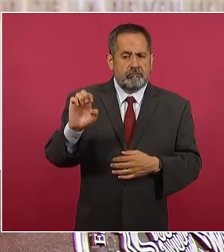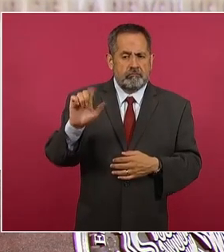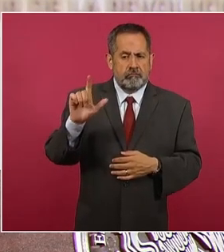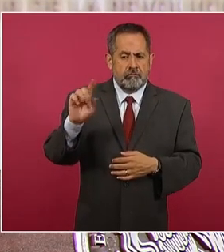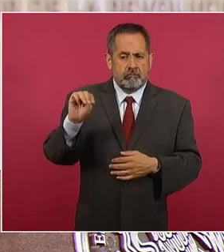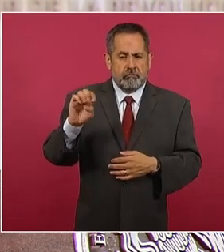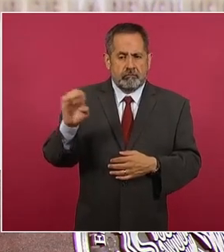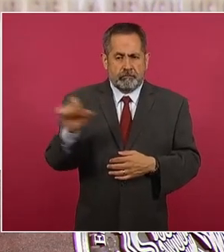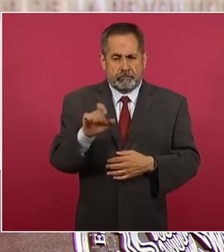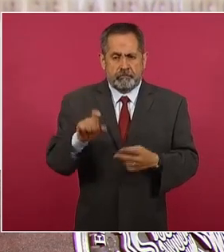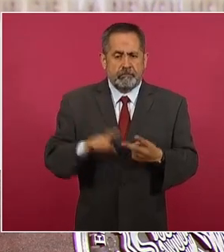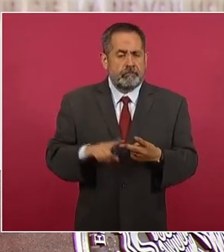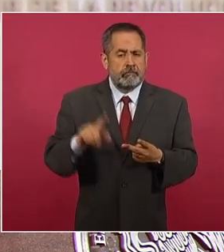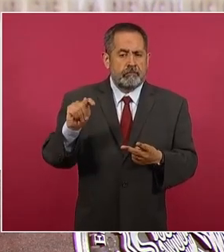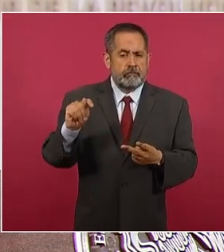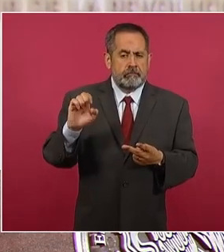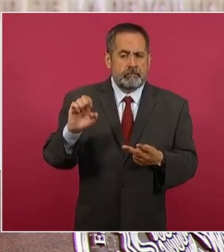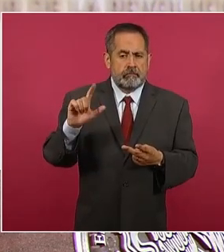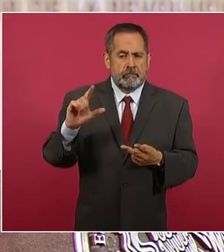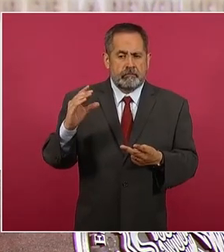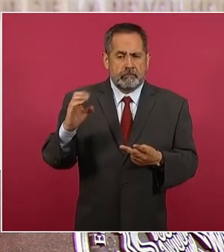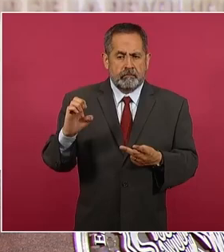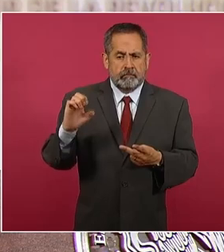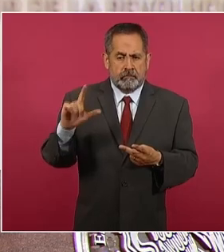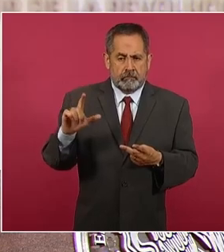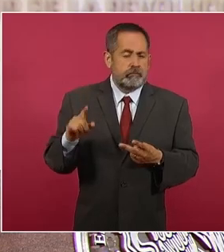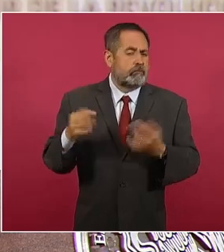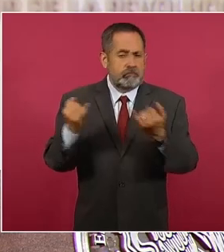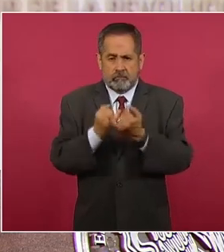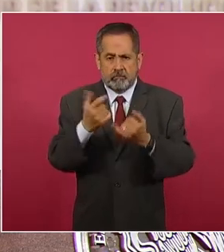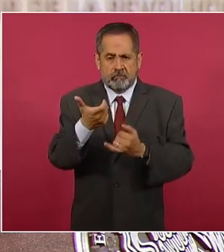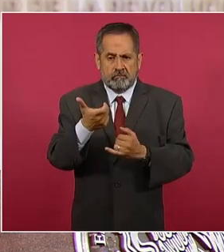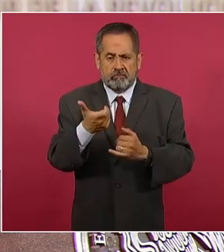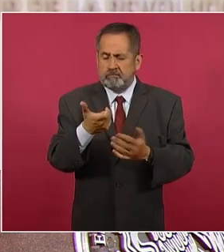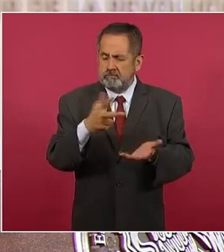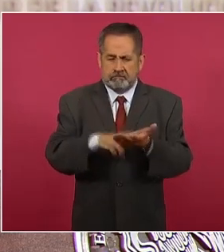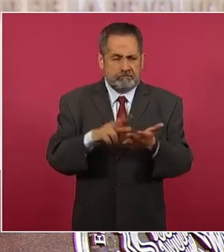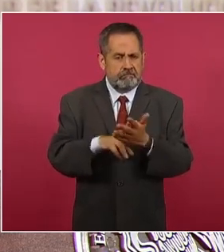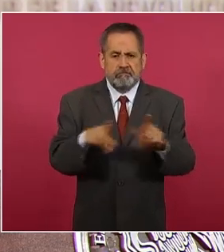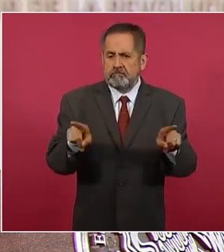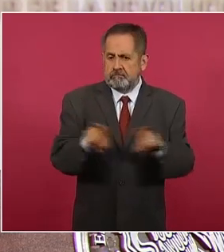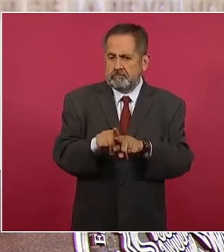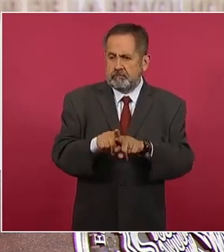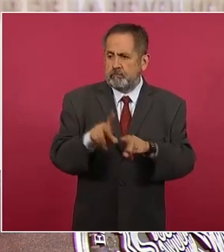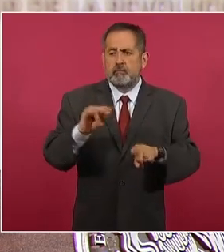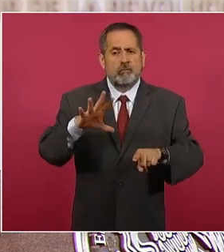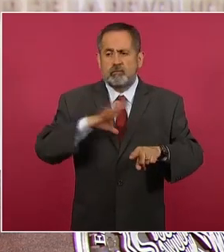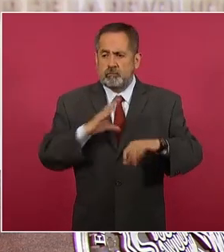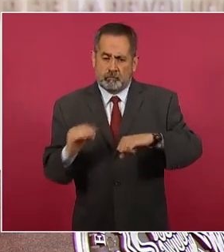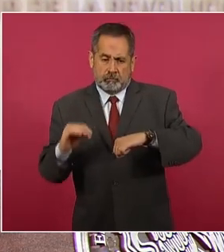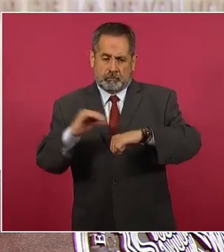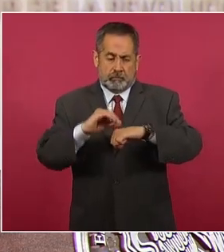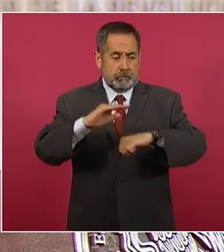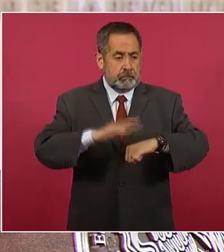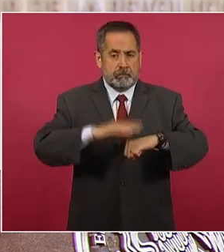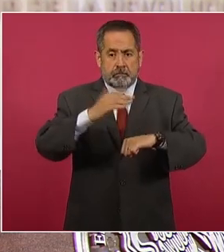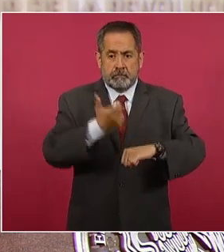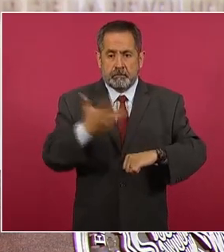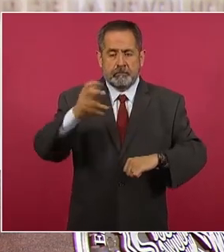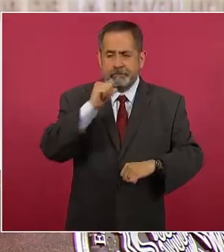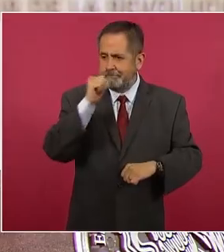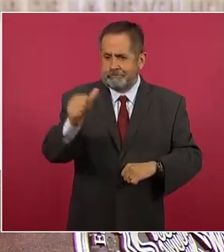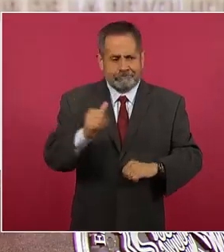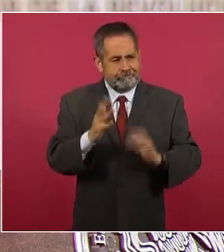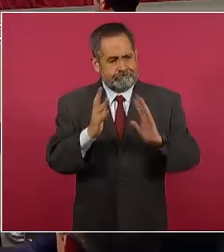y Telcel están comprometidas a mantener los precios de sus servicios, tanto de telefonía como